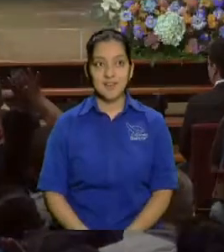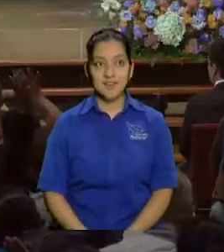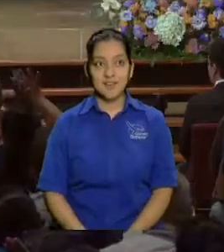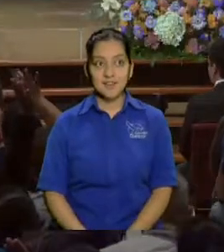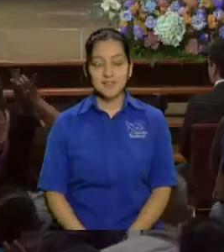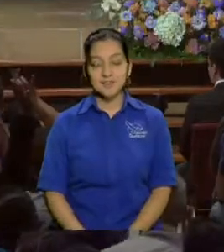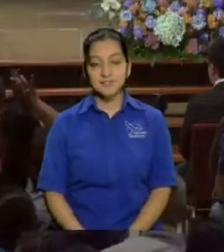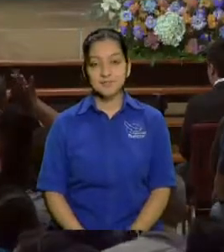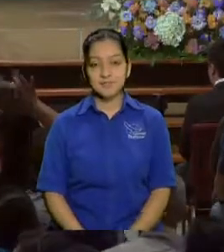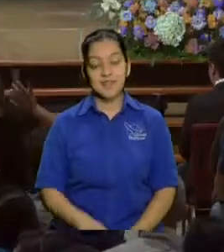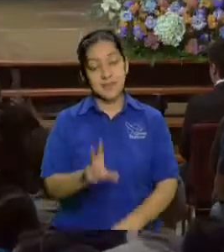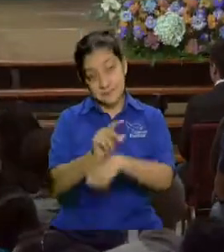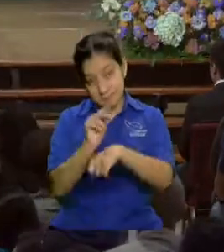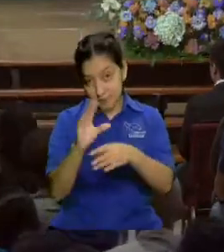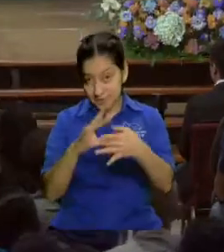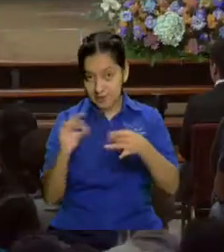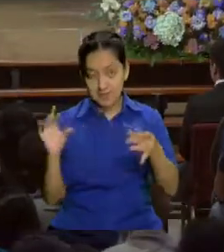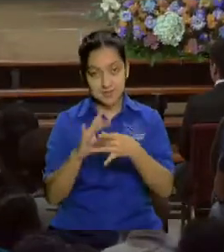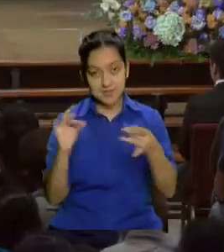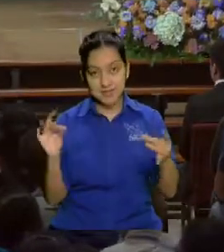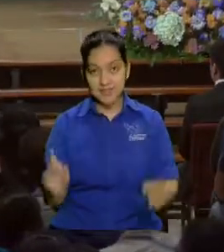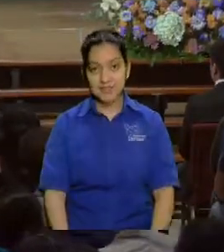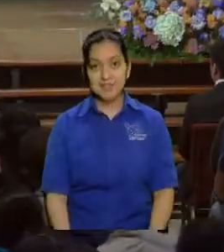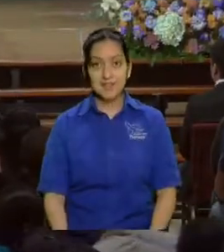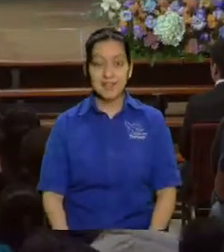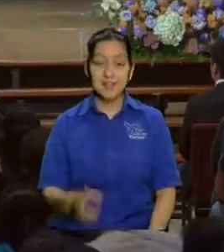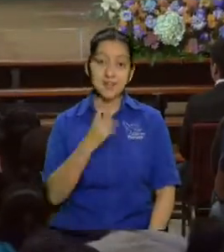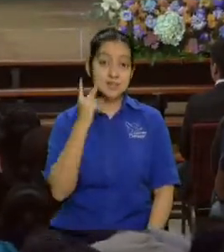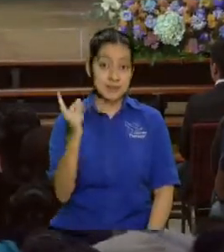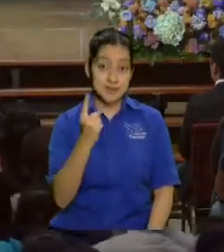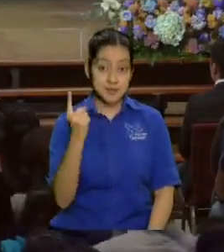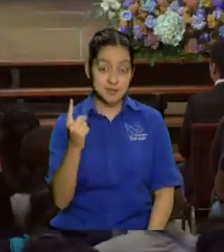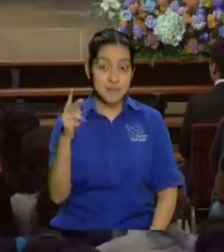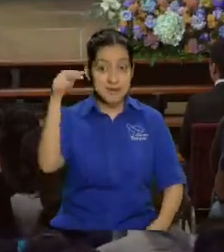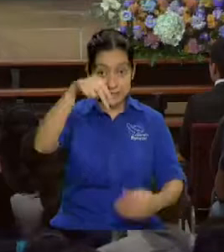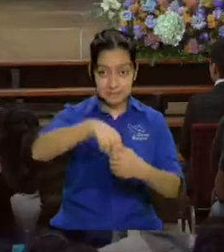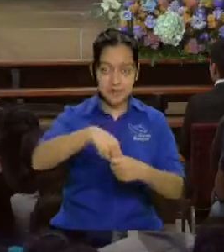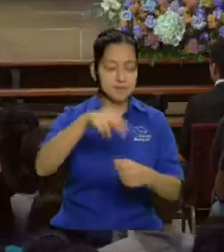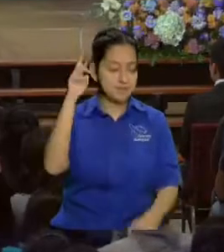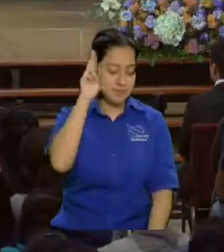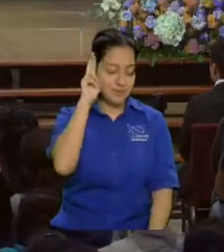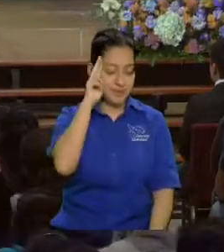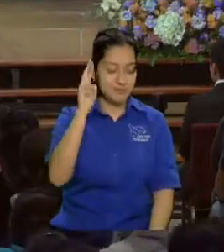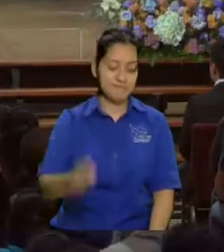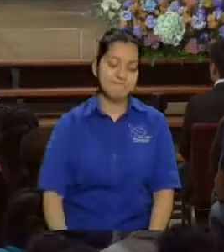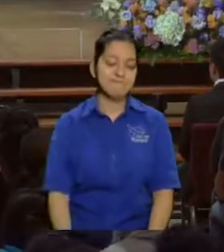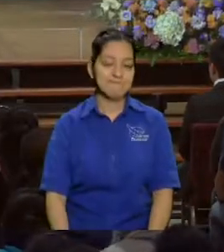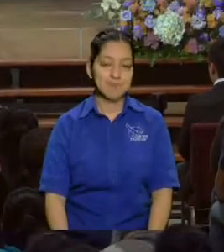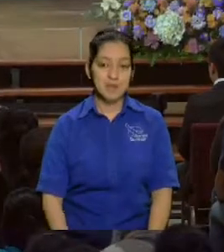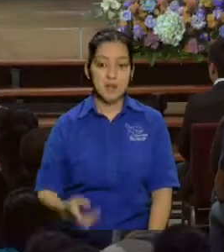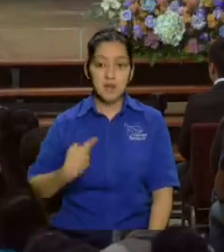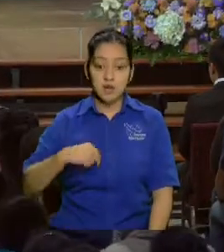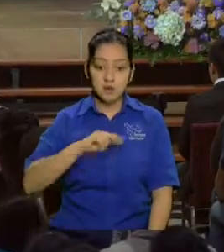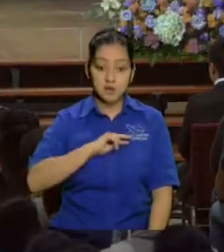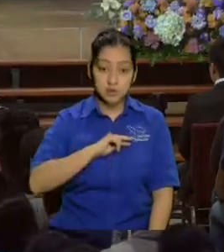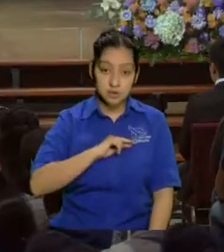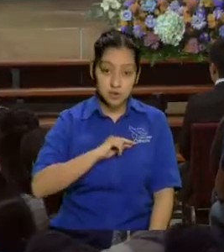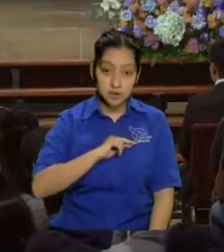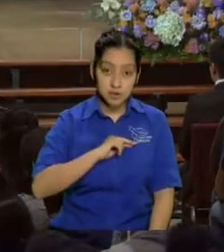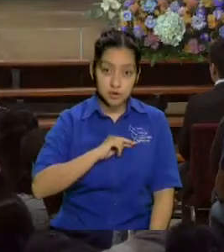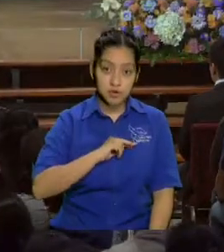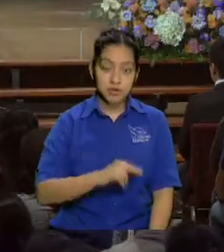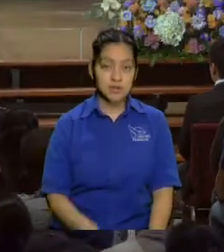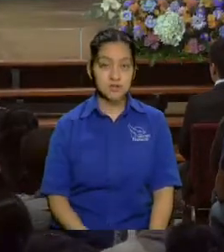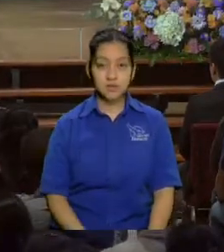montón déjeme contarle y los hermanos que estuvieron se recordarán mire alquilamos varias plataformas de